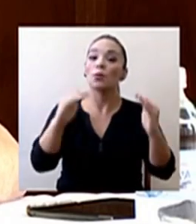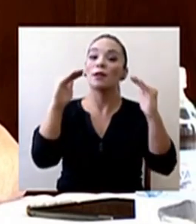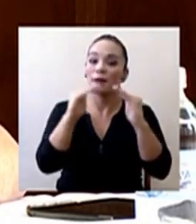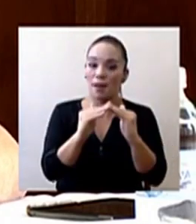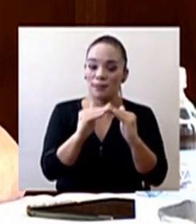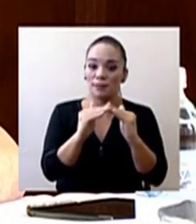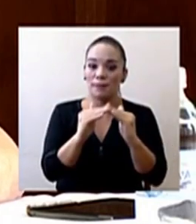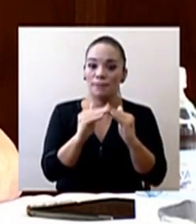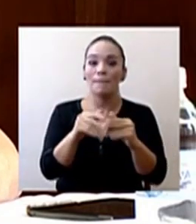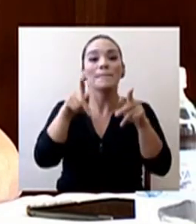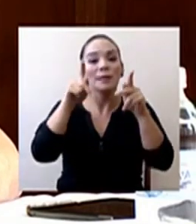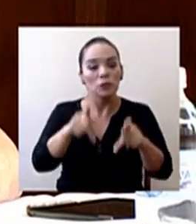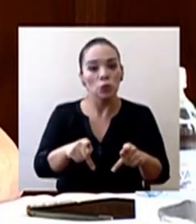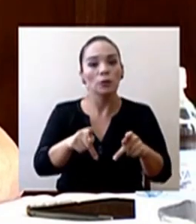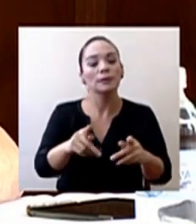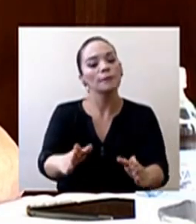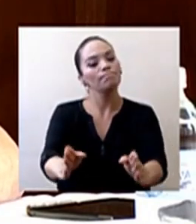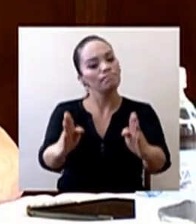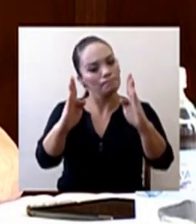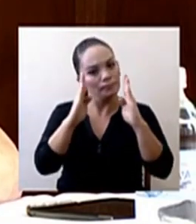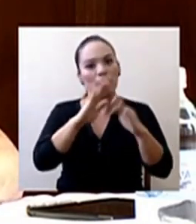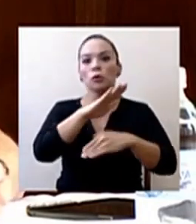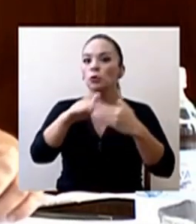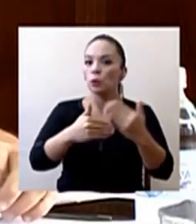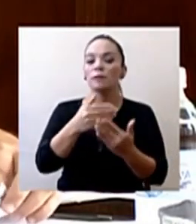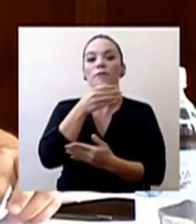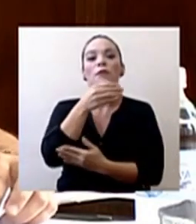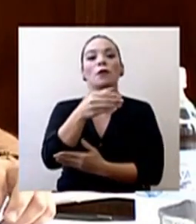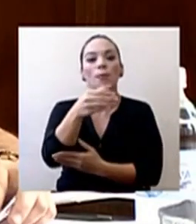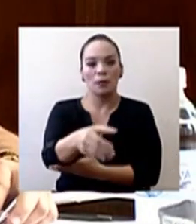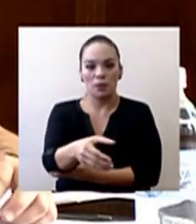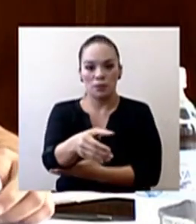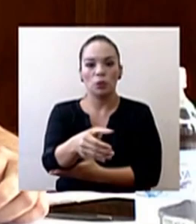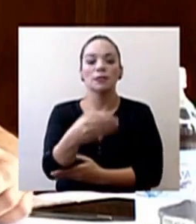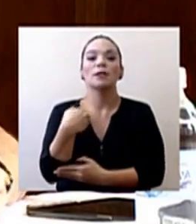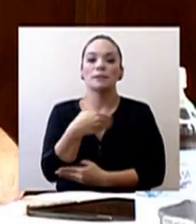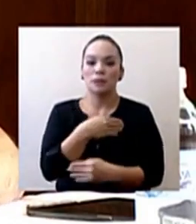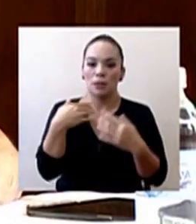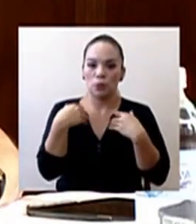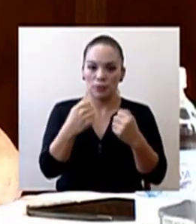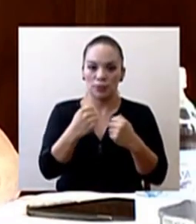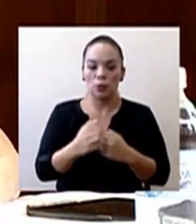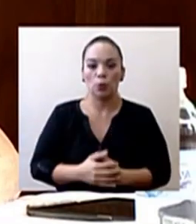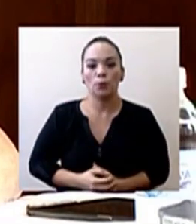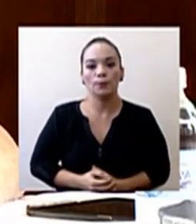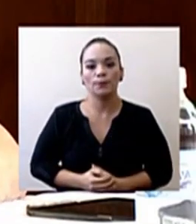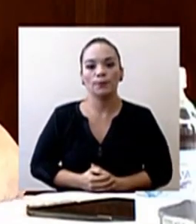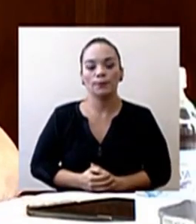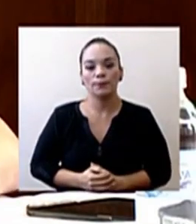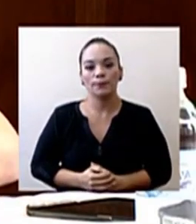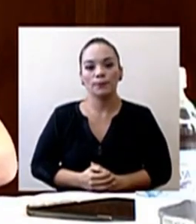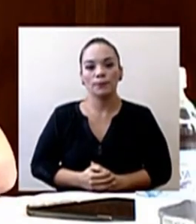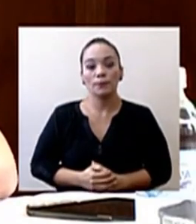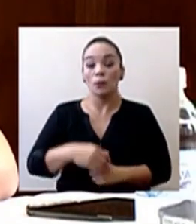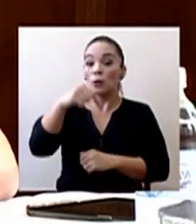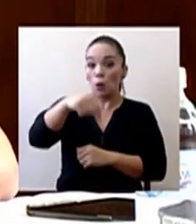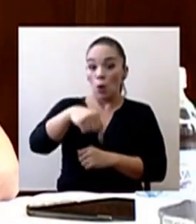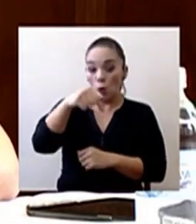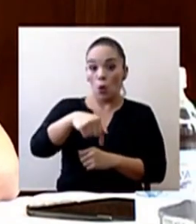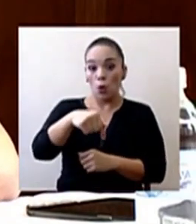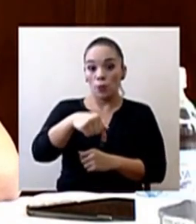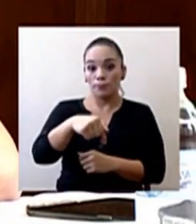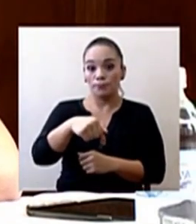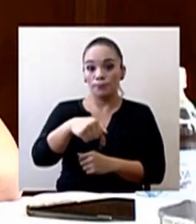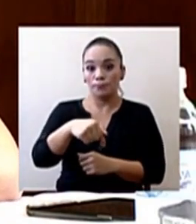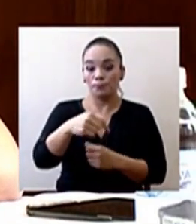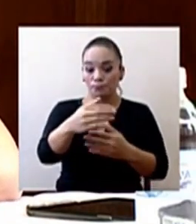y que están acatando todas las recomendaciones del Ministerio de Salud. Al día de hoy, se